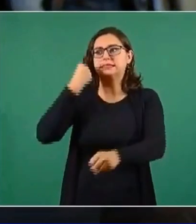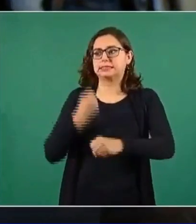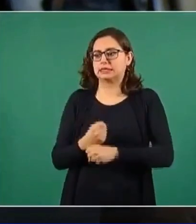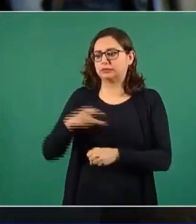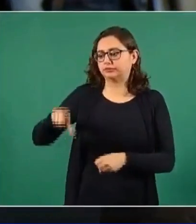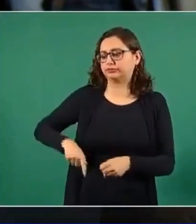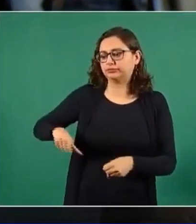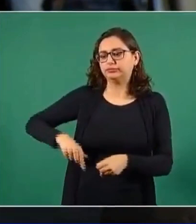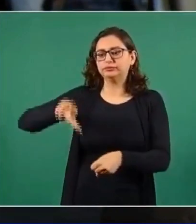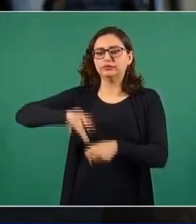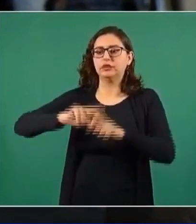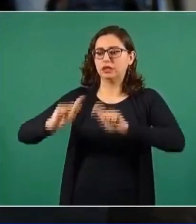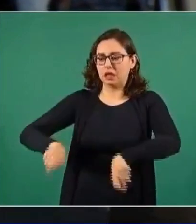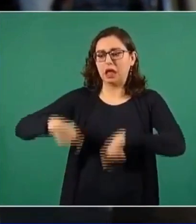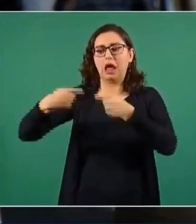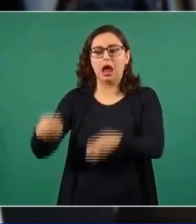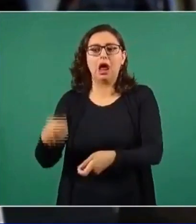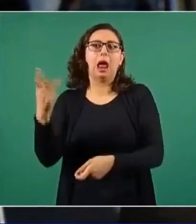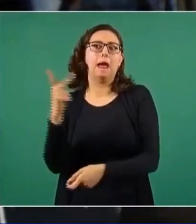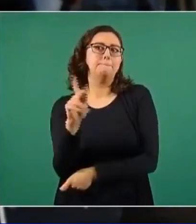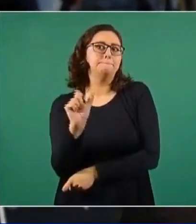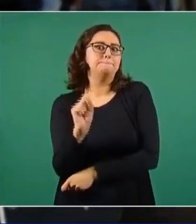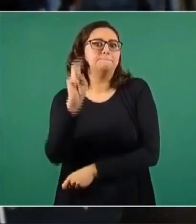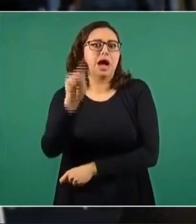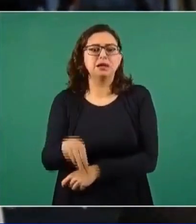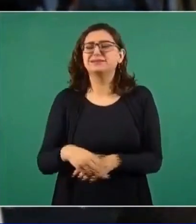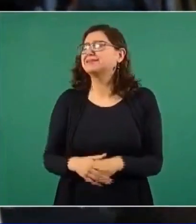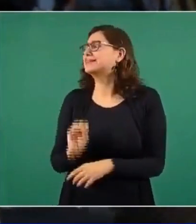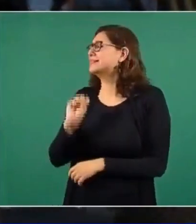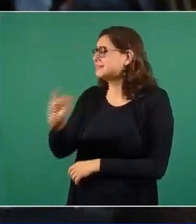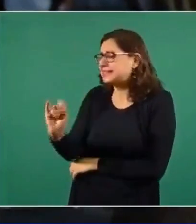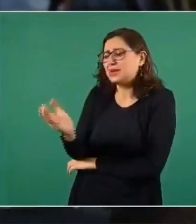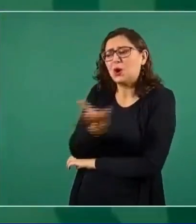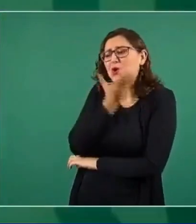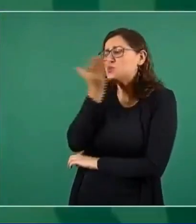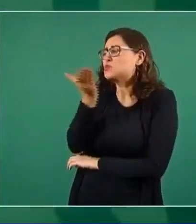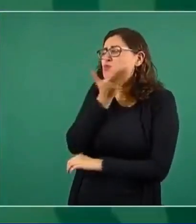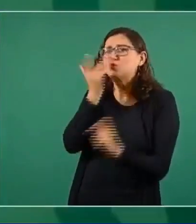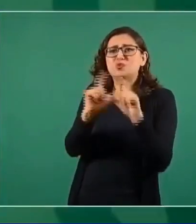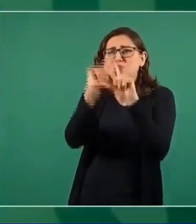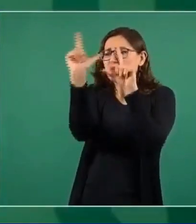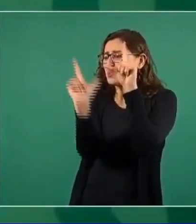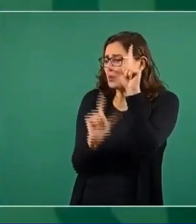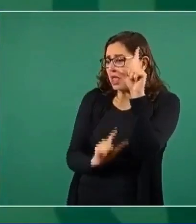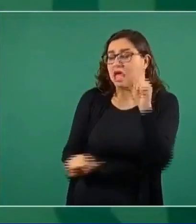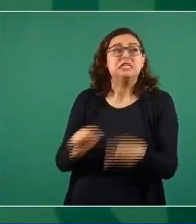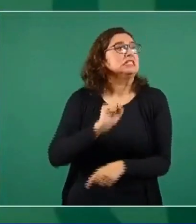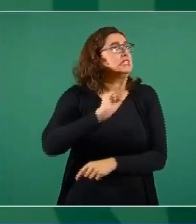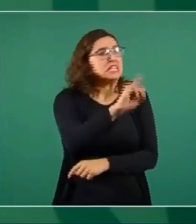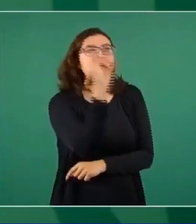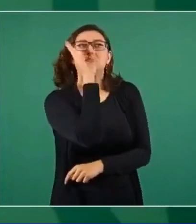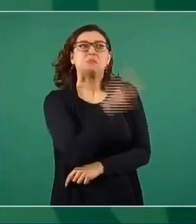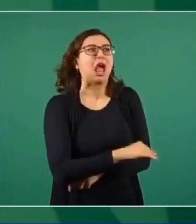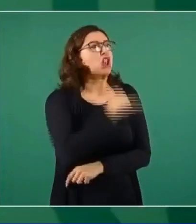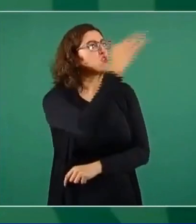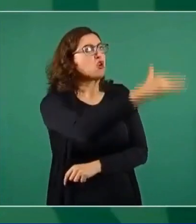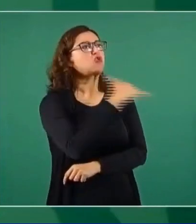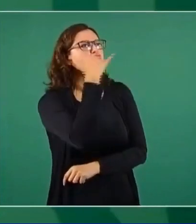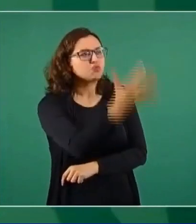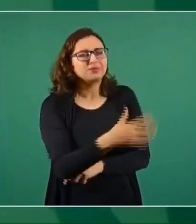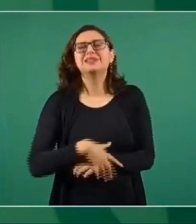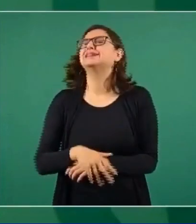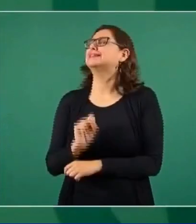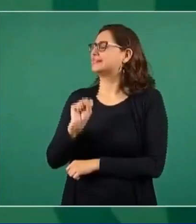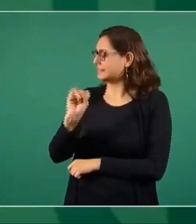Sí, es una práctica generalizada, que tiene que ver, corrupta, que tiene que